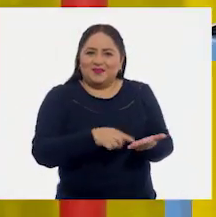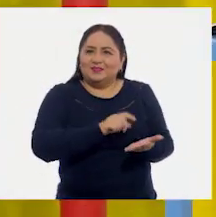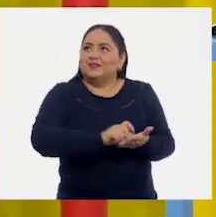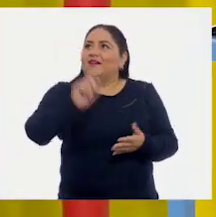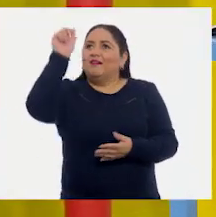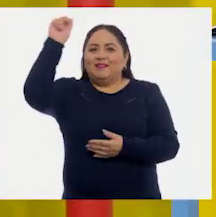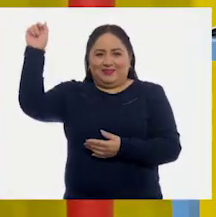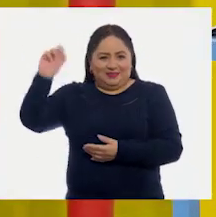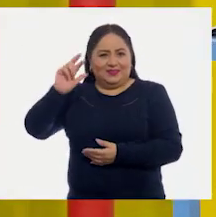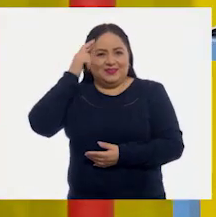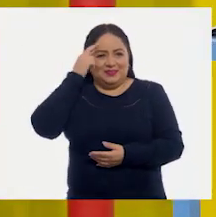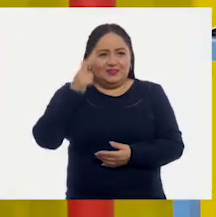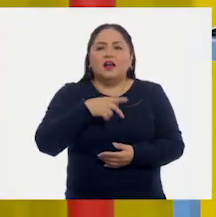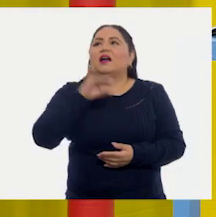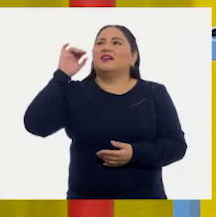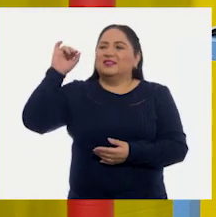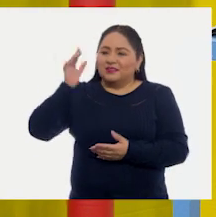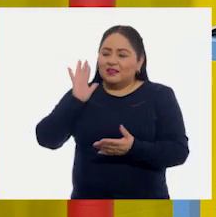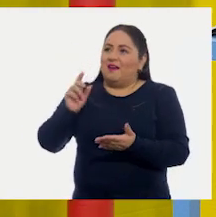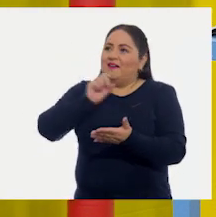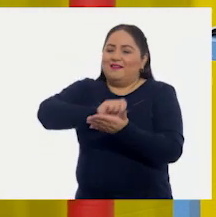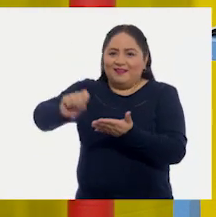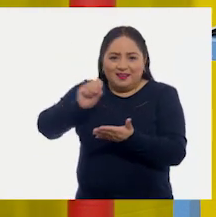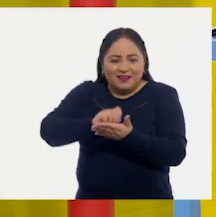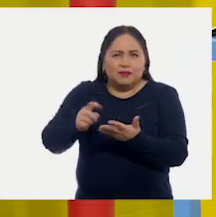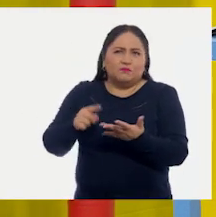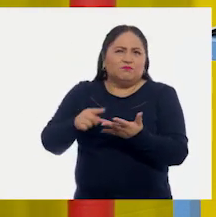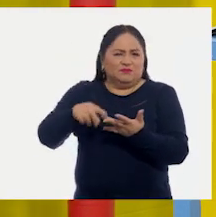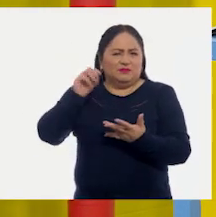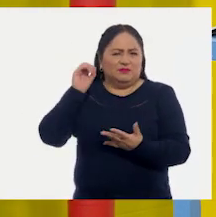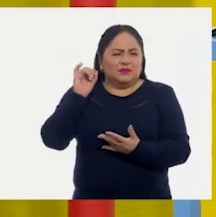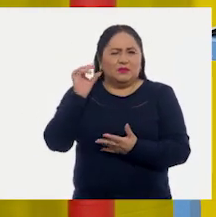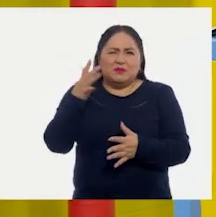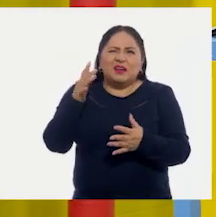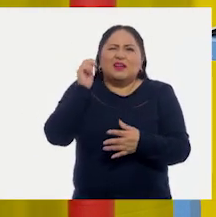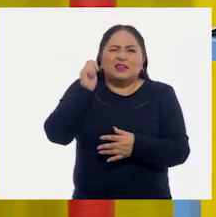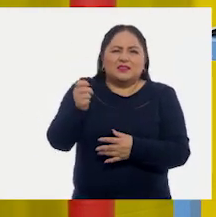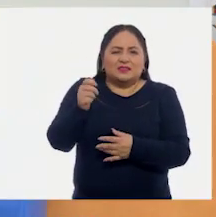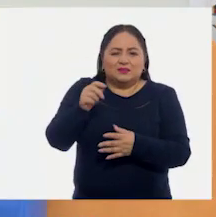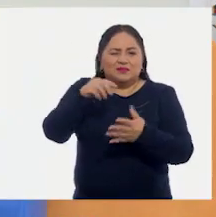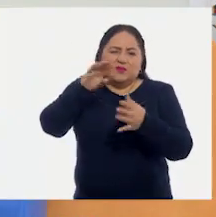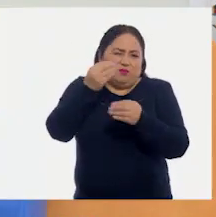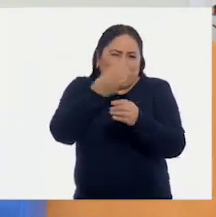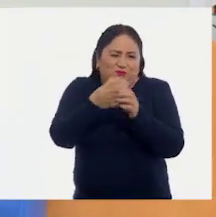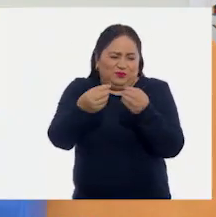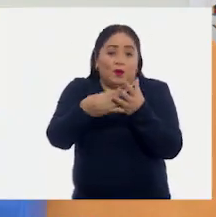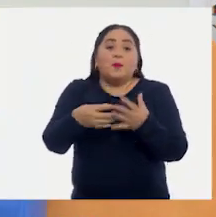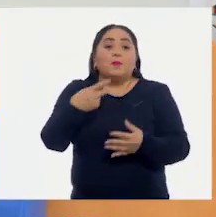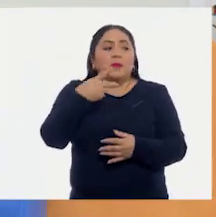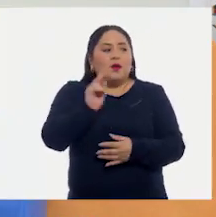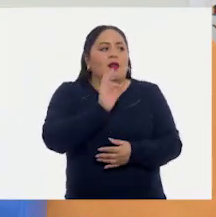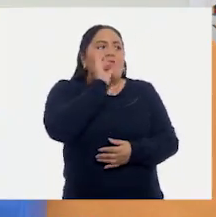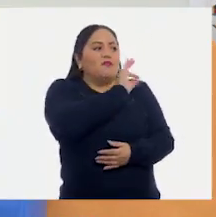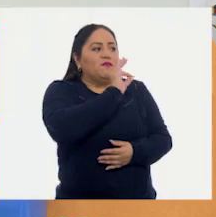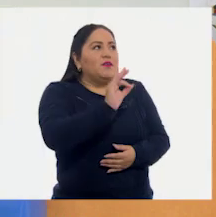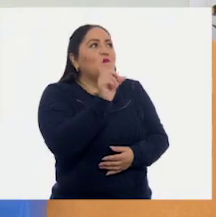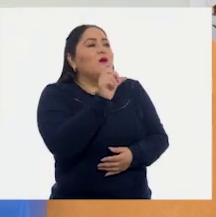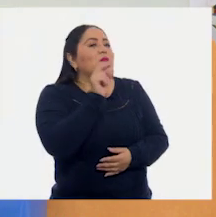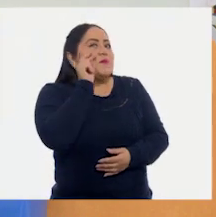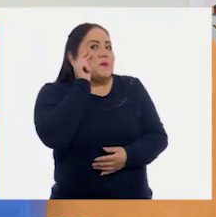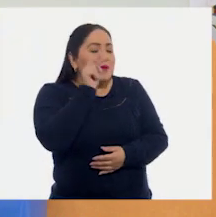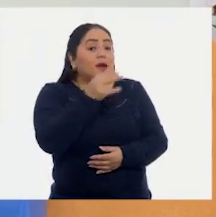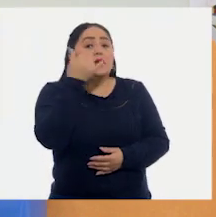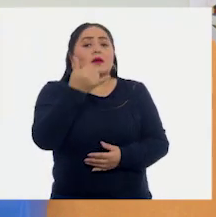Sí. ...si ya lo habíamos leído o no... Ajá, y más o menos de qué se trataba, ¿no? Ajá, la fecha en la que lo íbamos a leer,